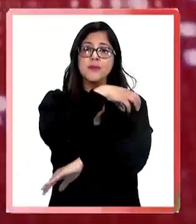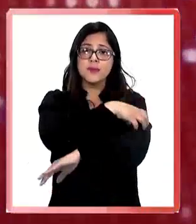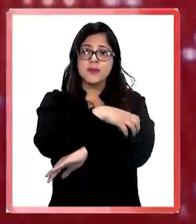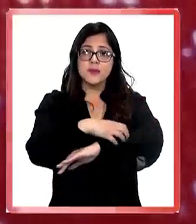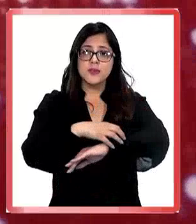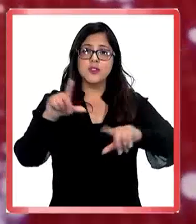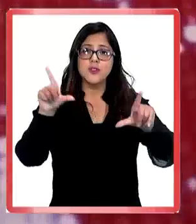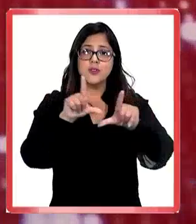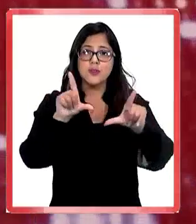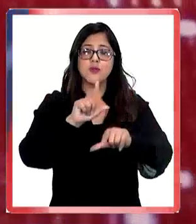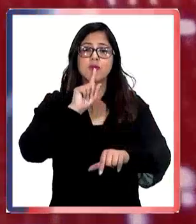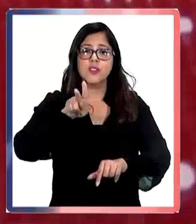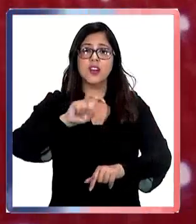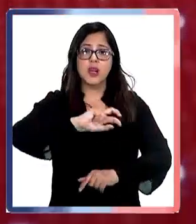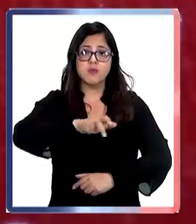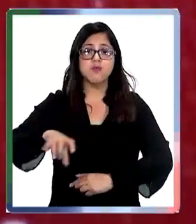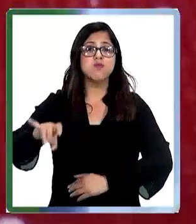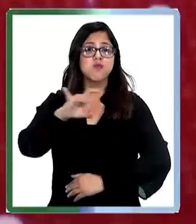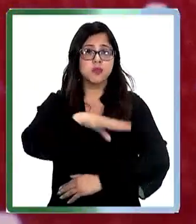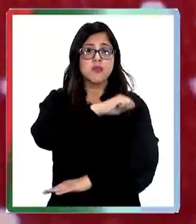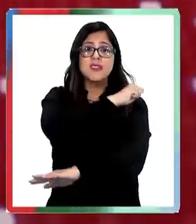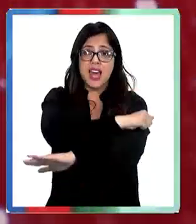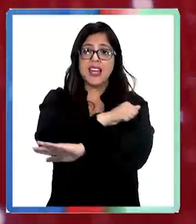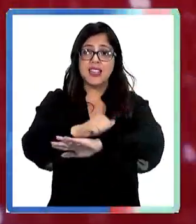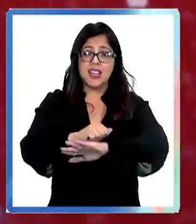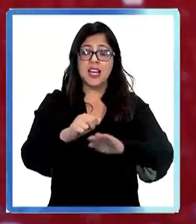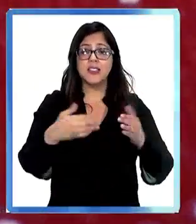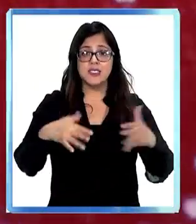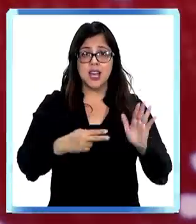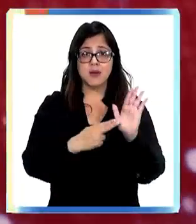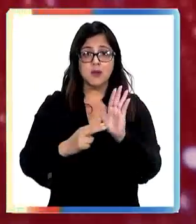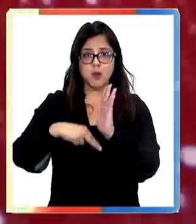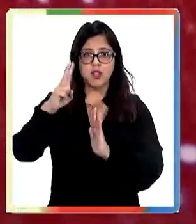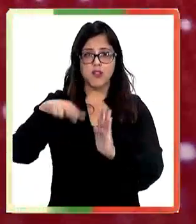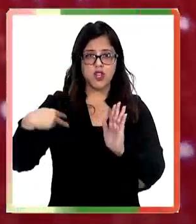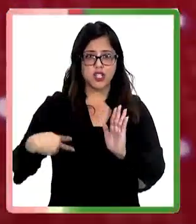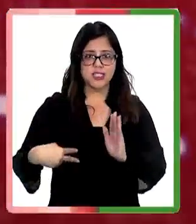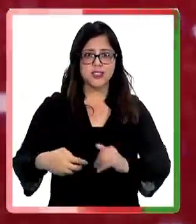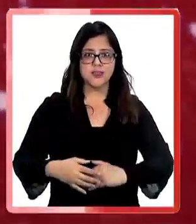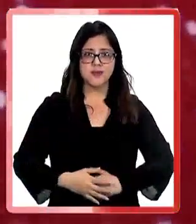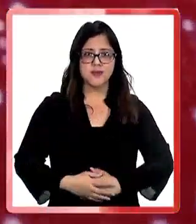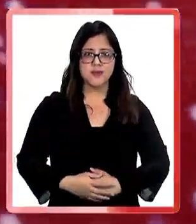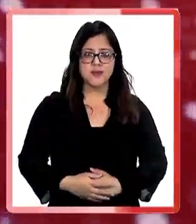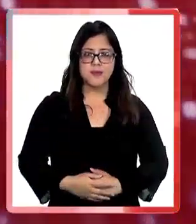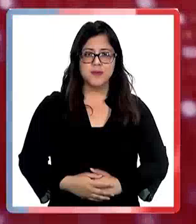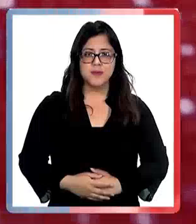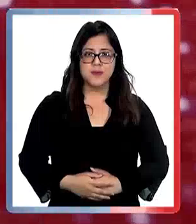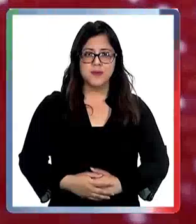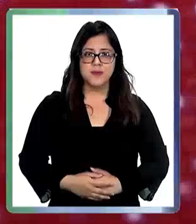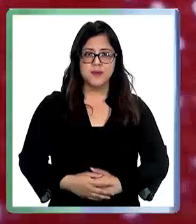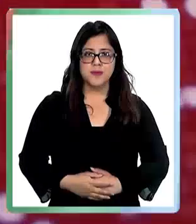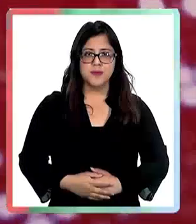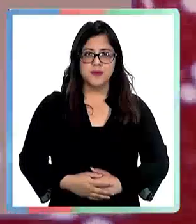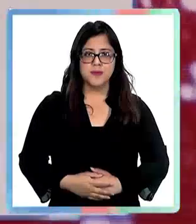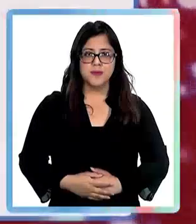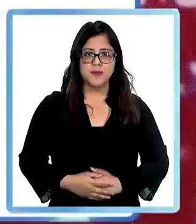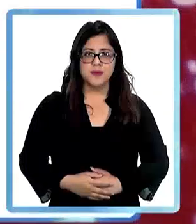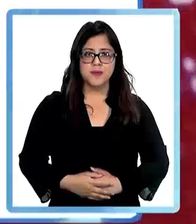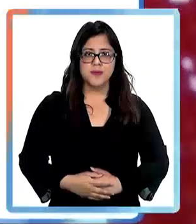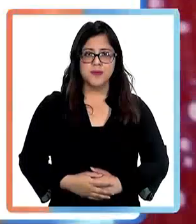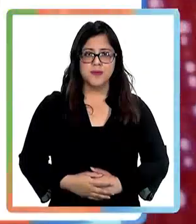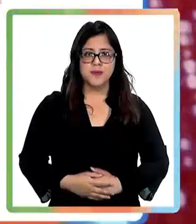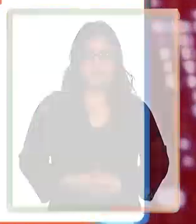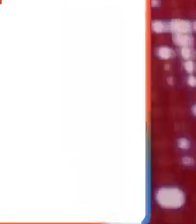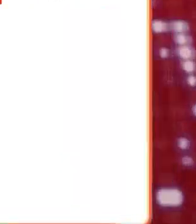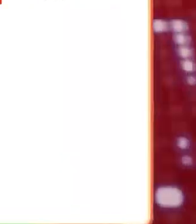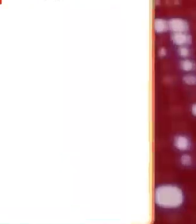Asociación Regional de Canales de Televisión de Señal Abierta de Chile. Arcatel presentó Portavoz Noticias.